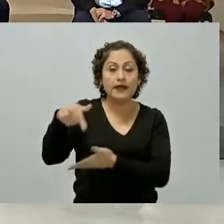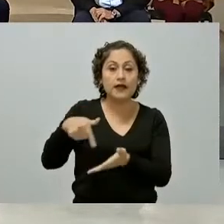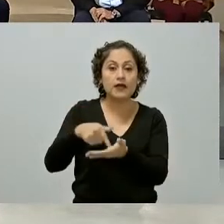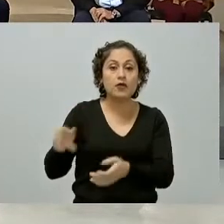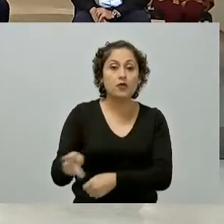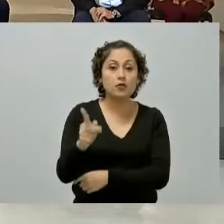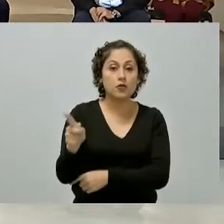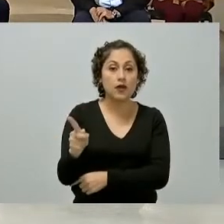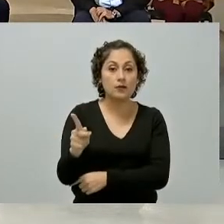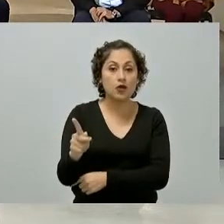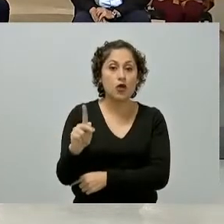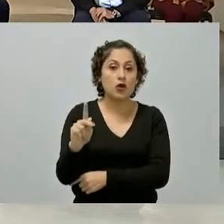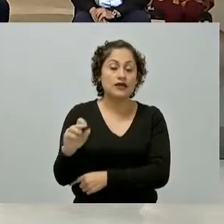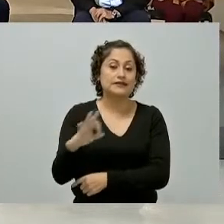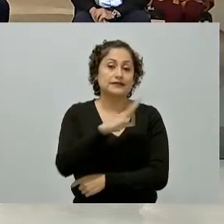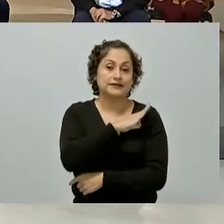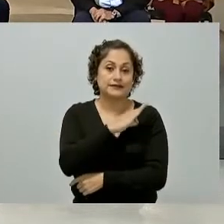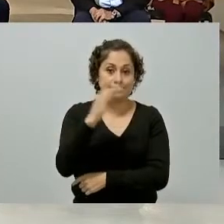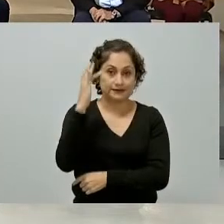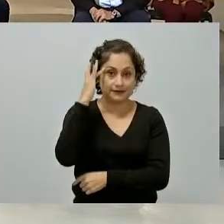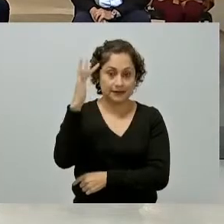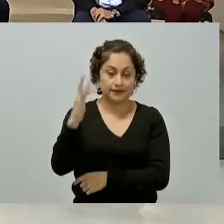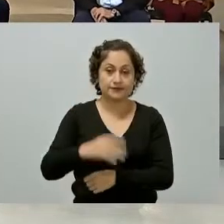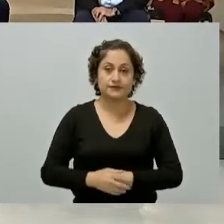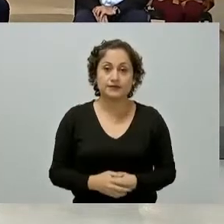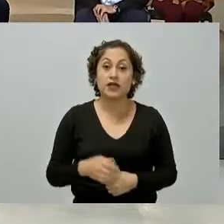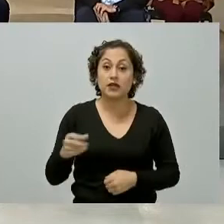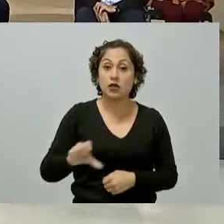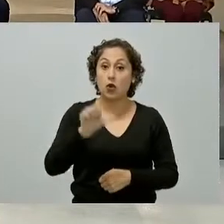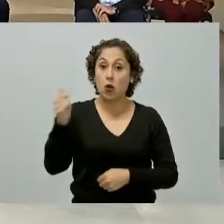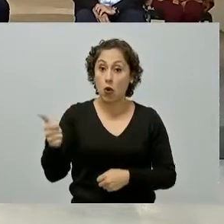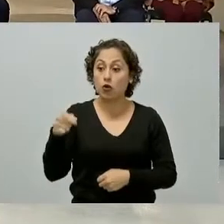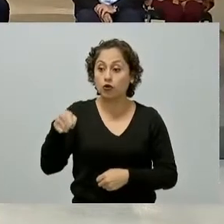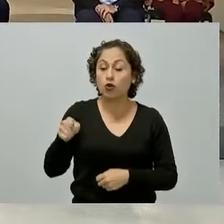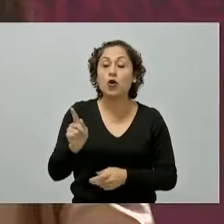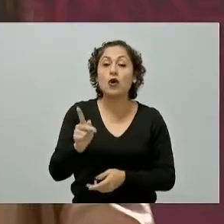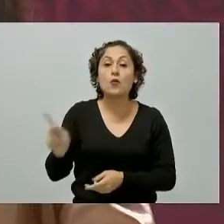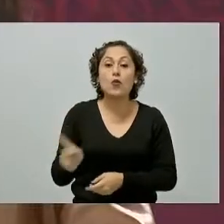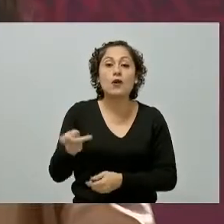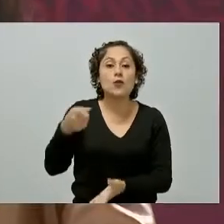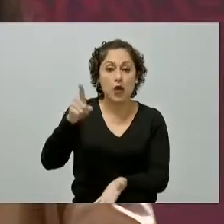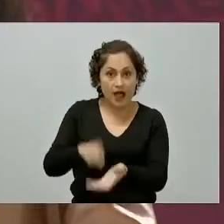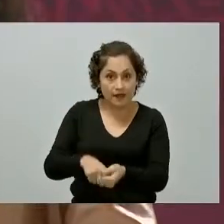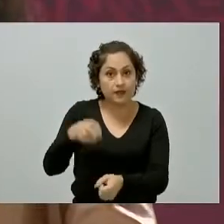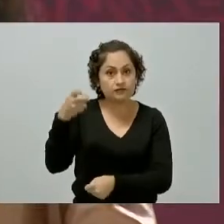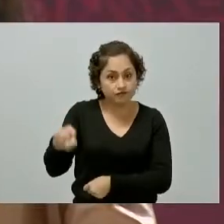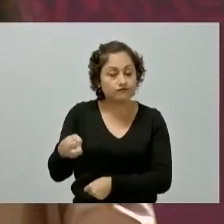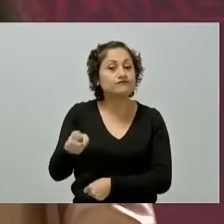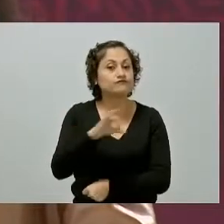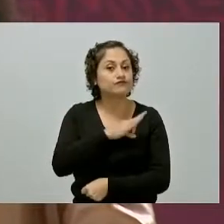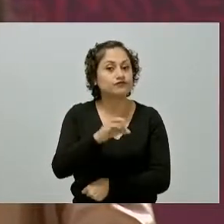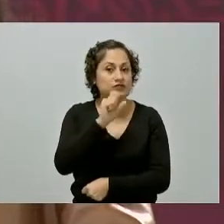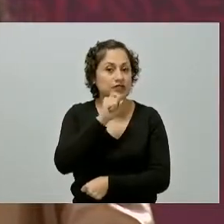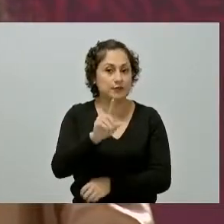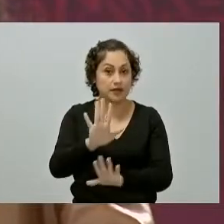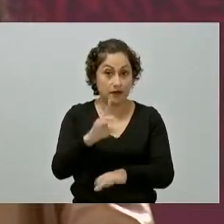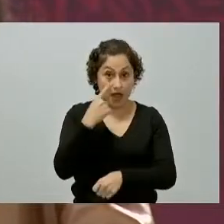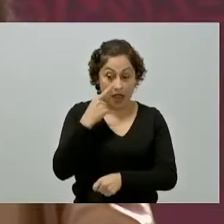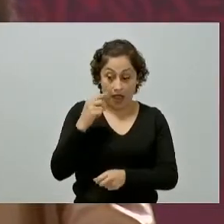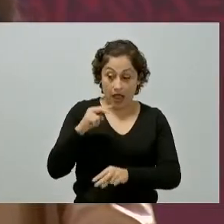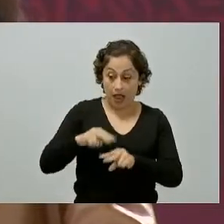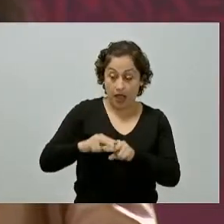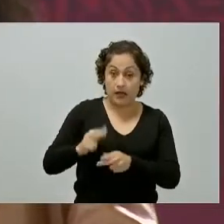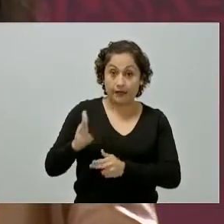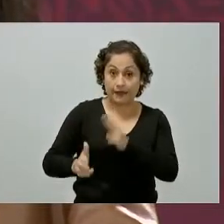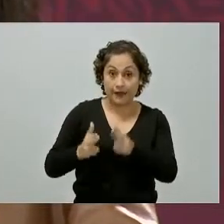y por otro lado una nueva estación en el pueblo de Santa Fe de tal manera que no solamente va a haber una estación de este tren tan